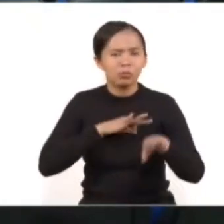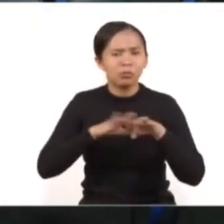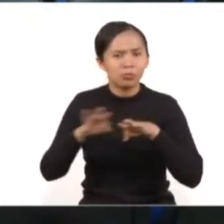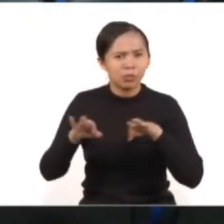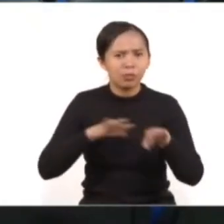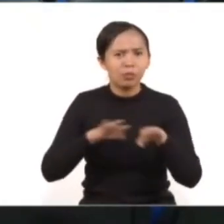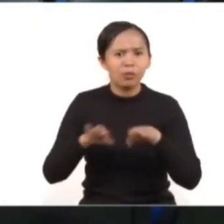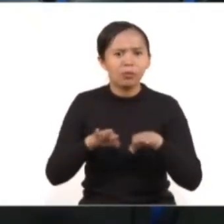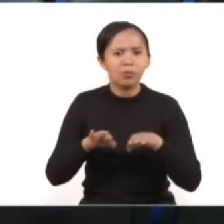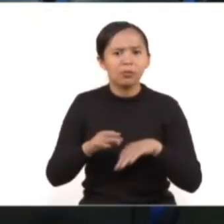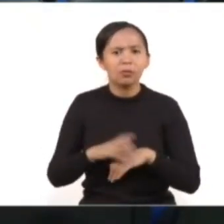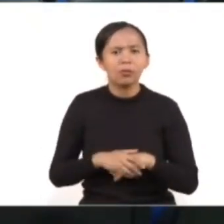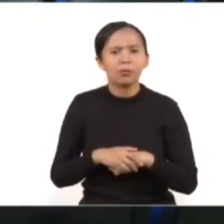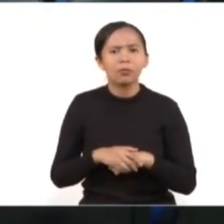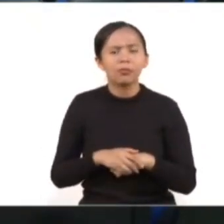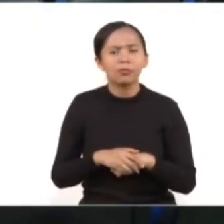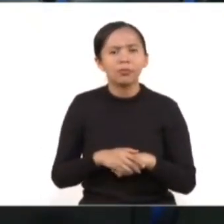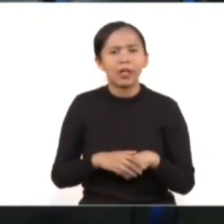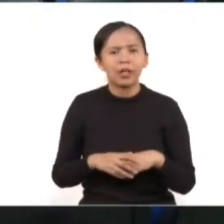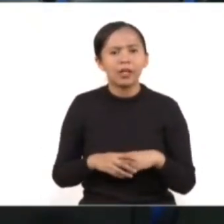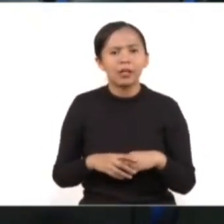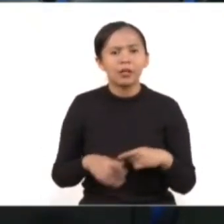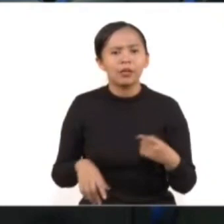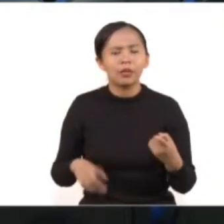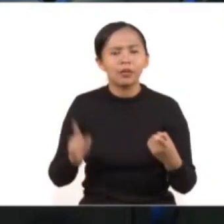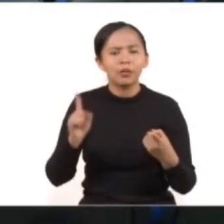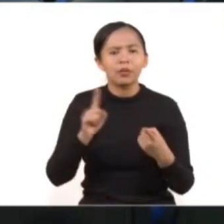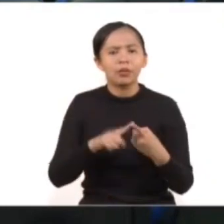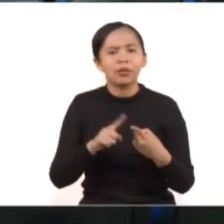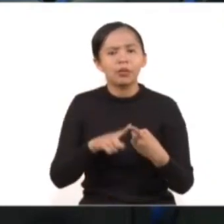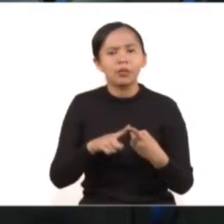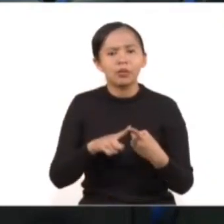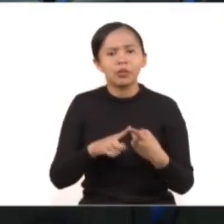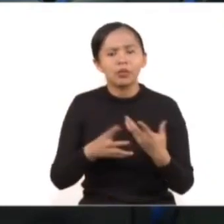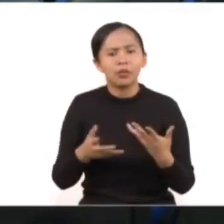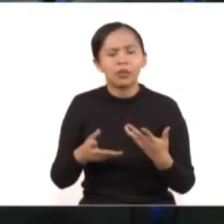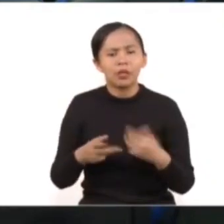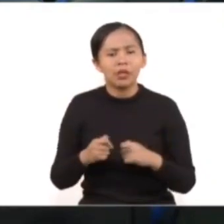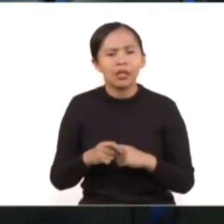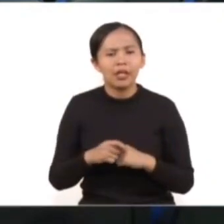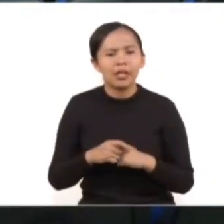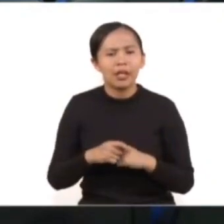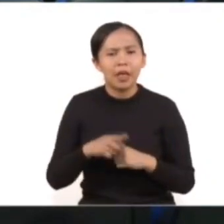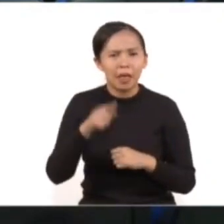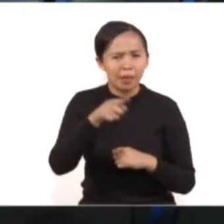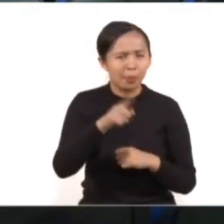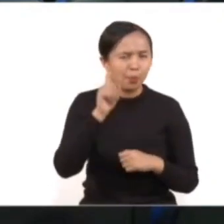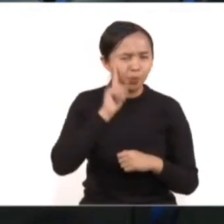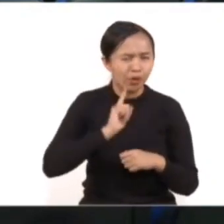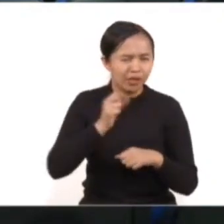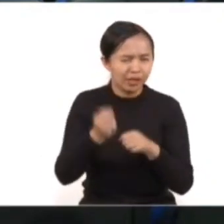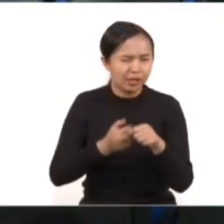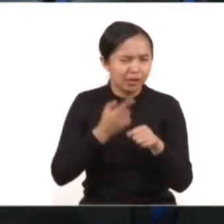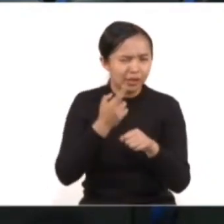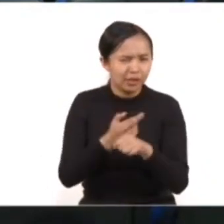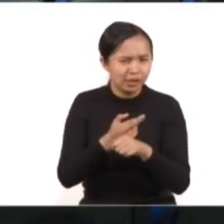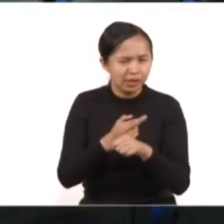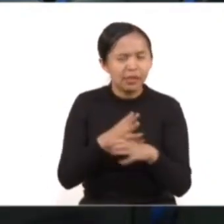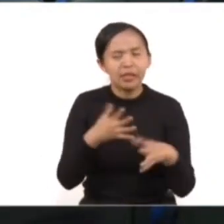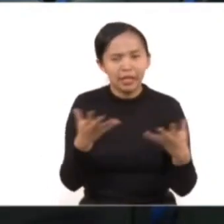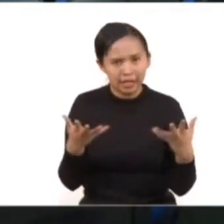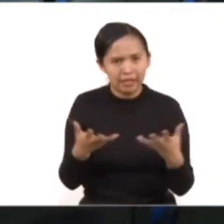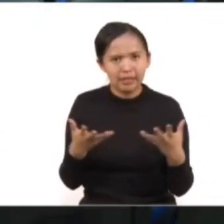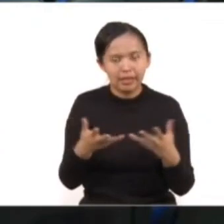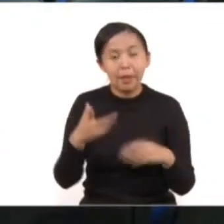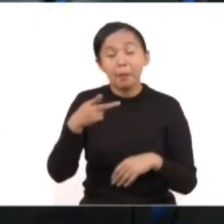de aplicación de un tamizaje de riesgo, esto lo hace ya la Secretaría de las Mujeres, pero